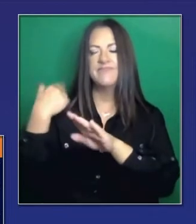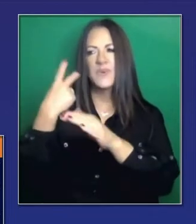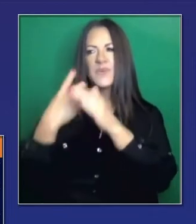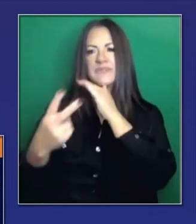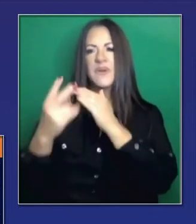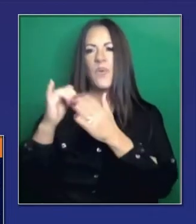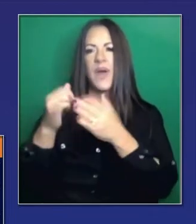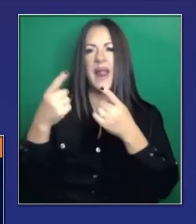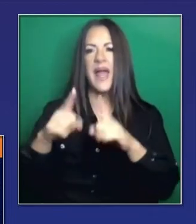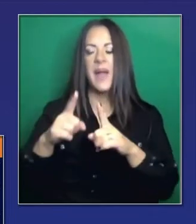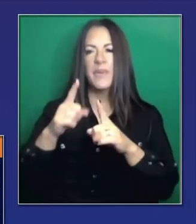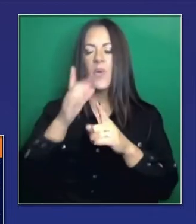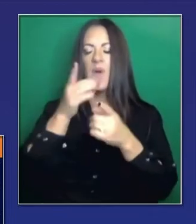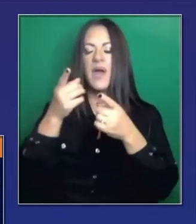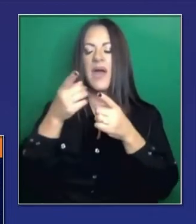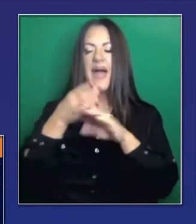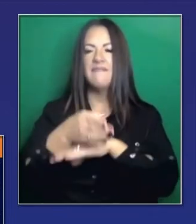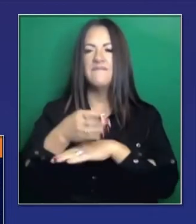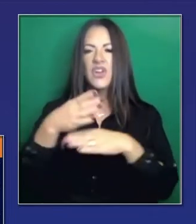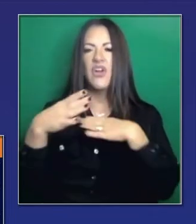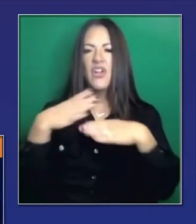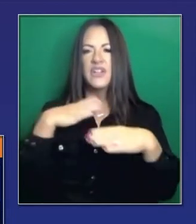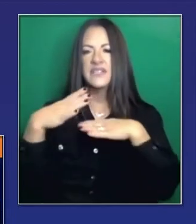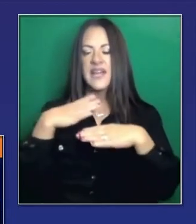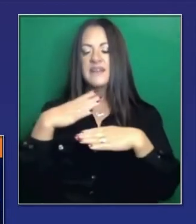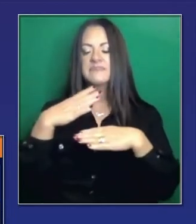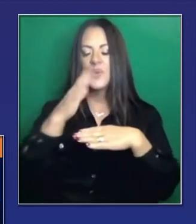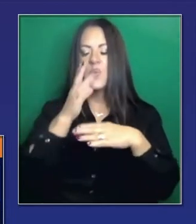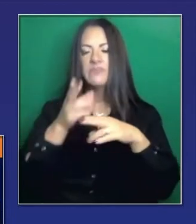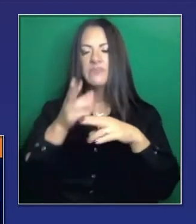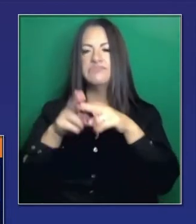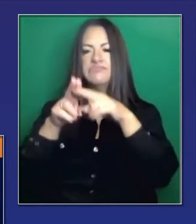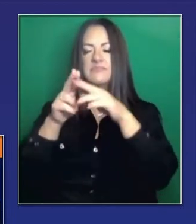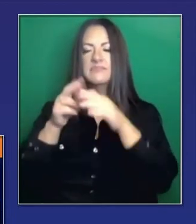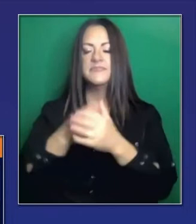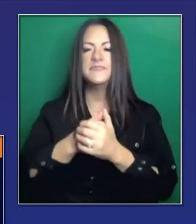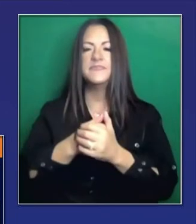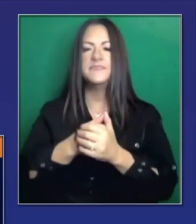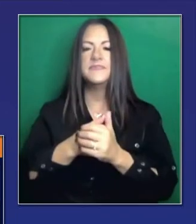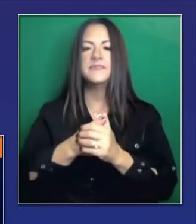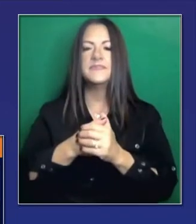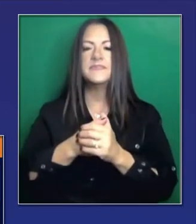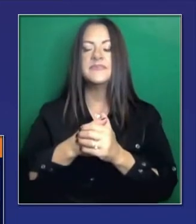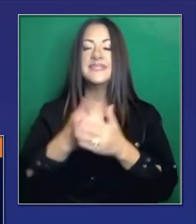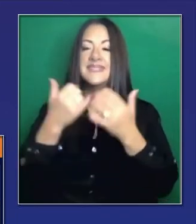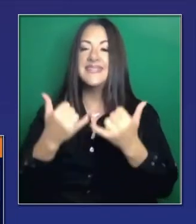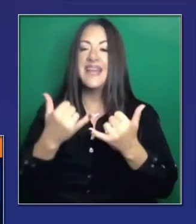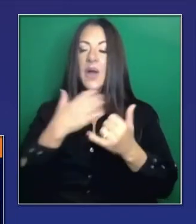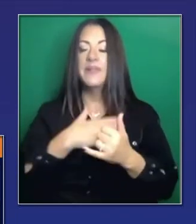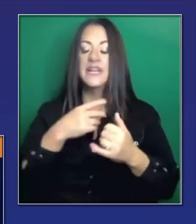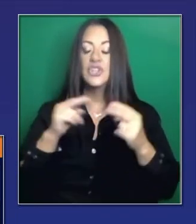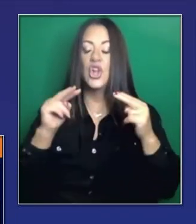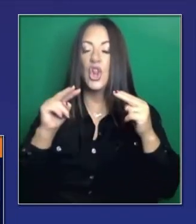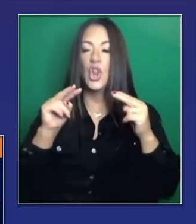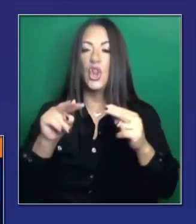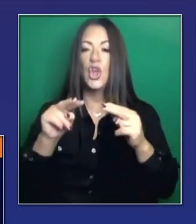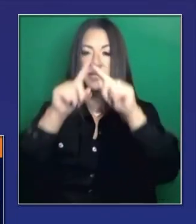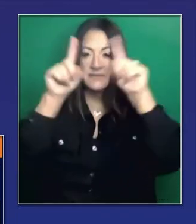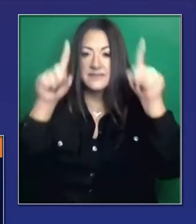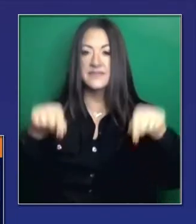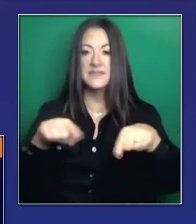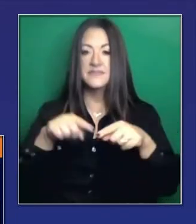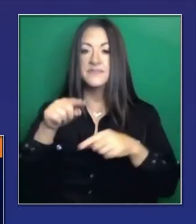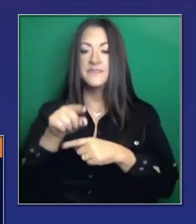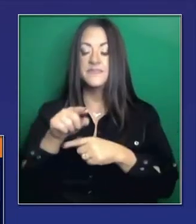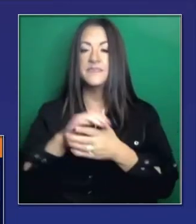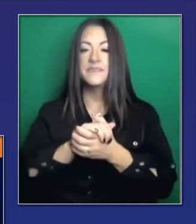durante los días feriados. Y lo que esperamos ver en los próximos días, después del día de la víspera de